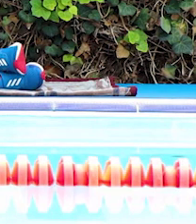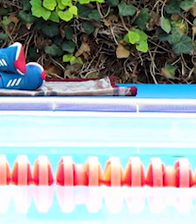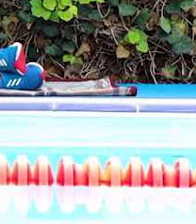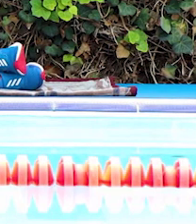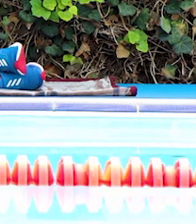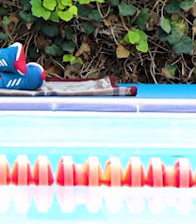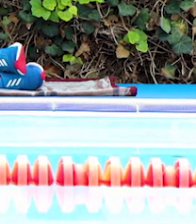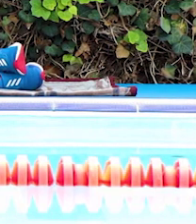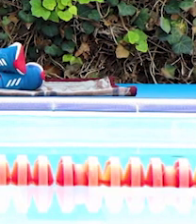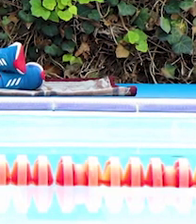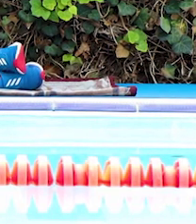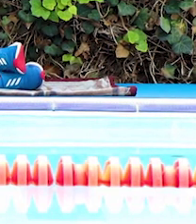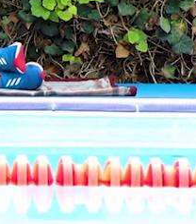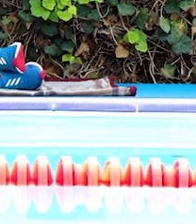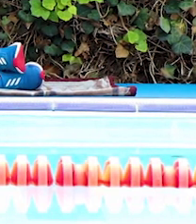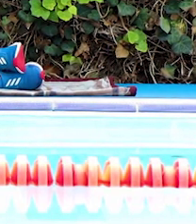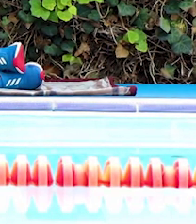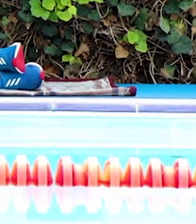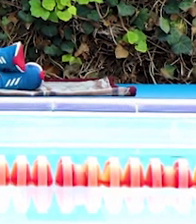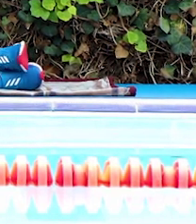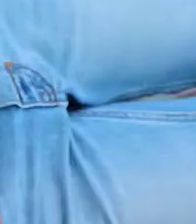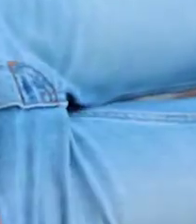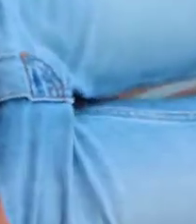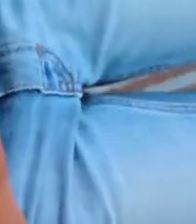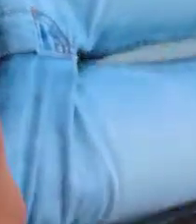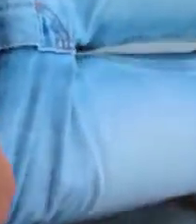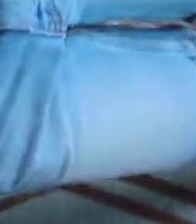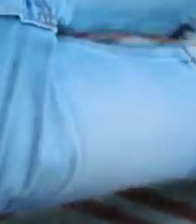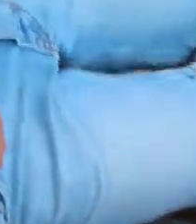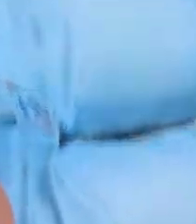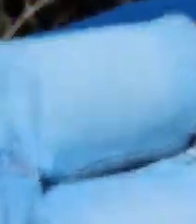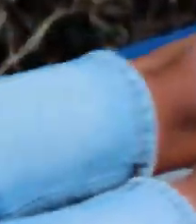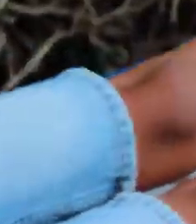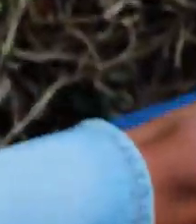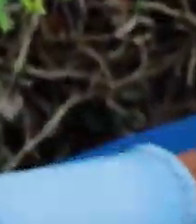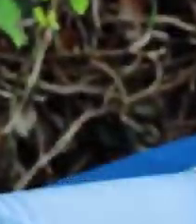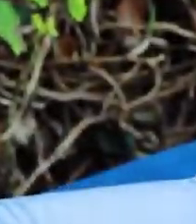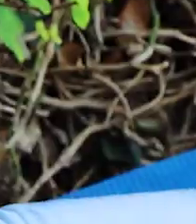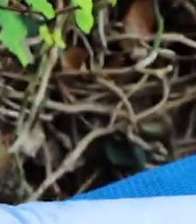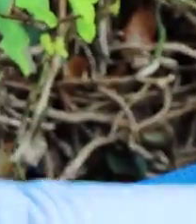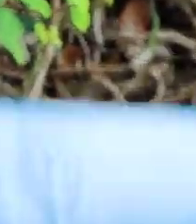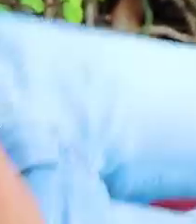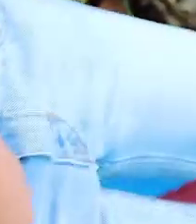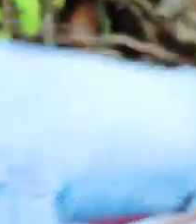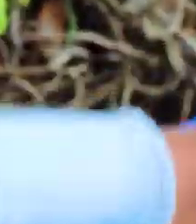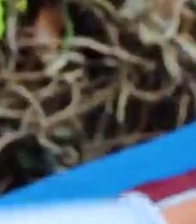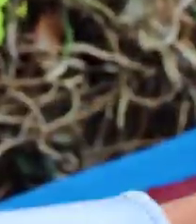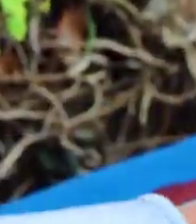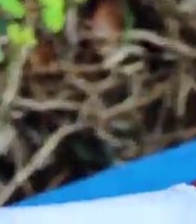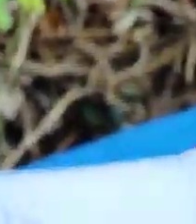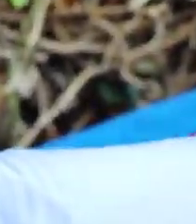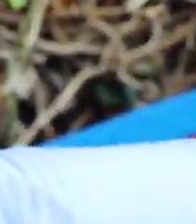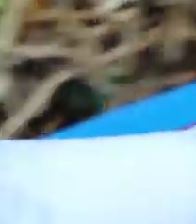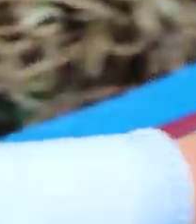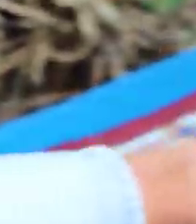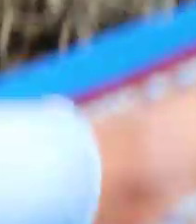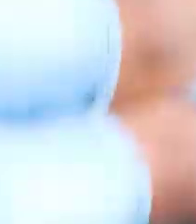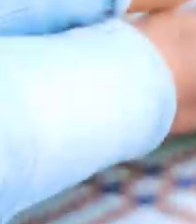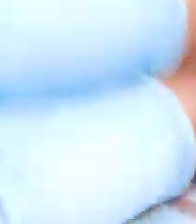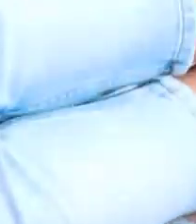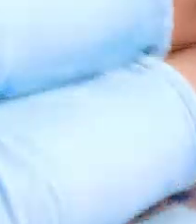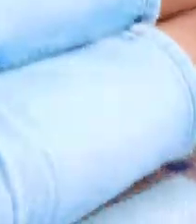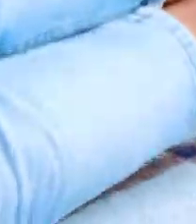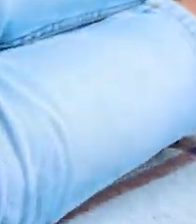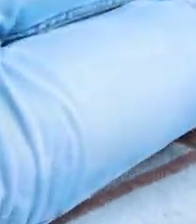Respiramos. Exhalamos. Una más. Uno. Dos. Tu mano al